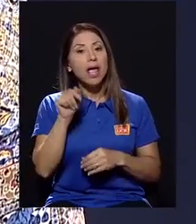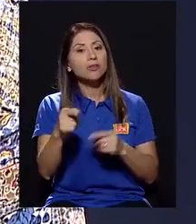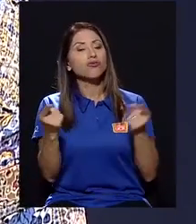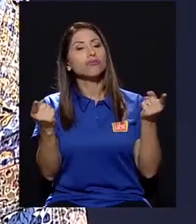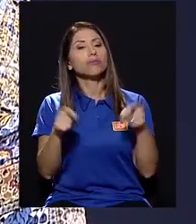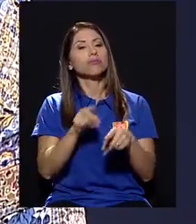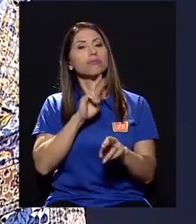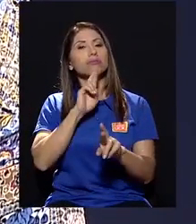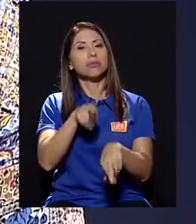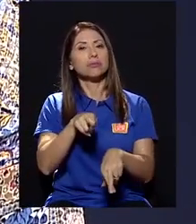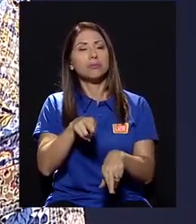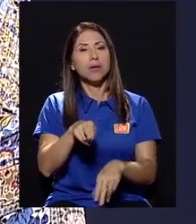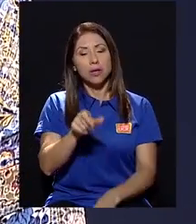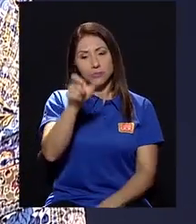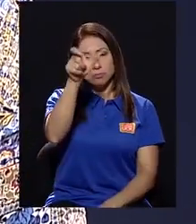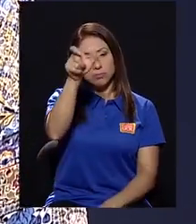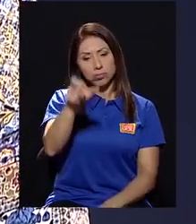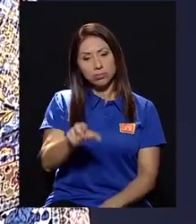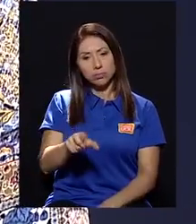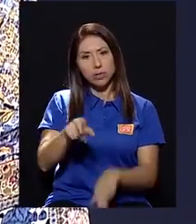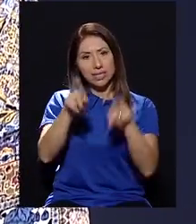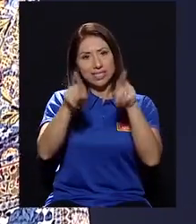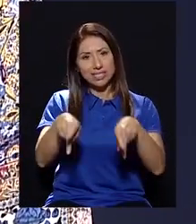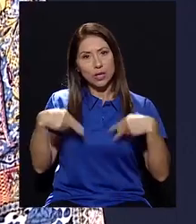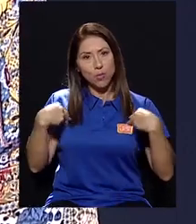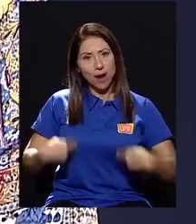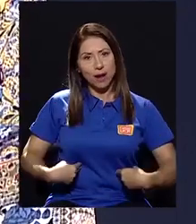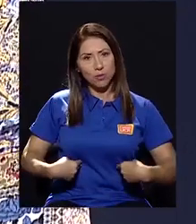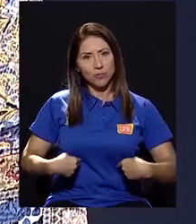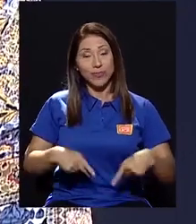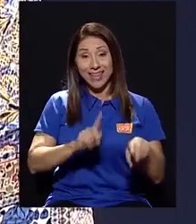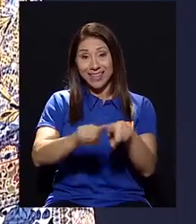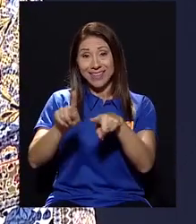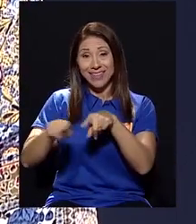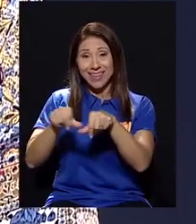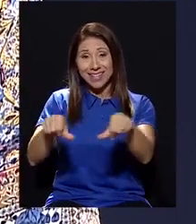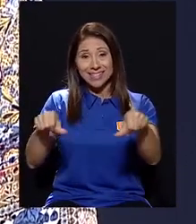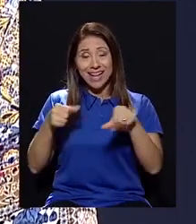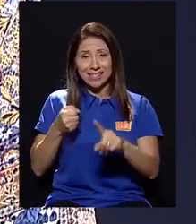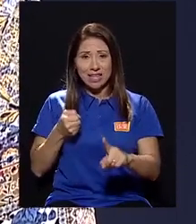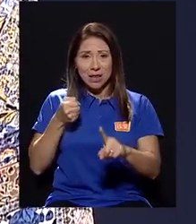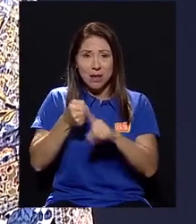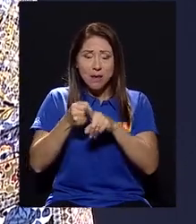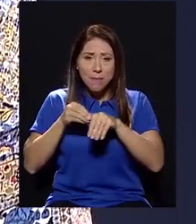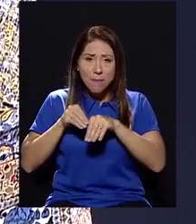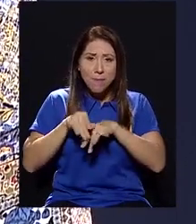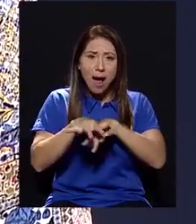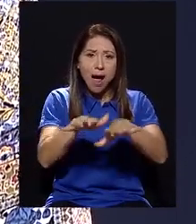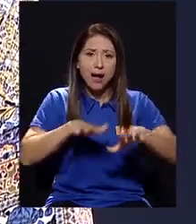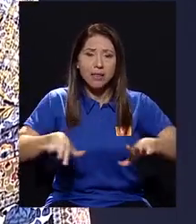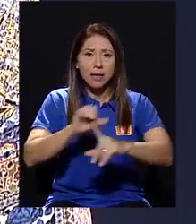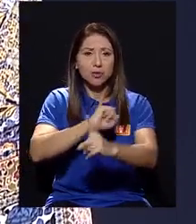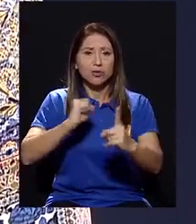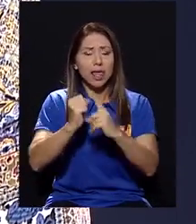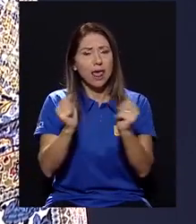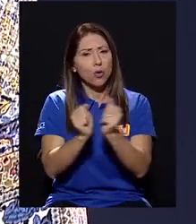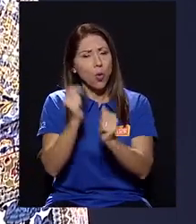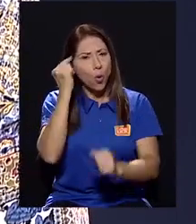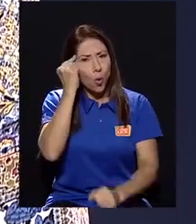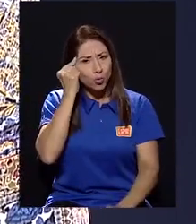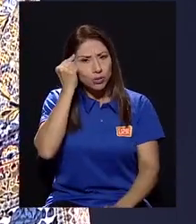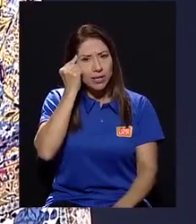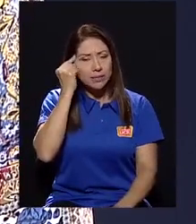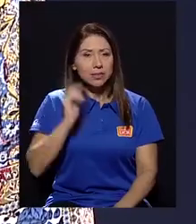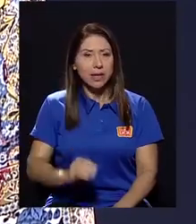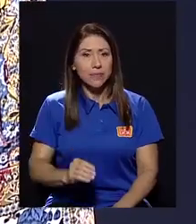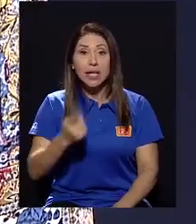provoca un ser humano que en diferentes áreas que se vaya a desarrollar va a impactar más en la sociedad con una real conciencia.